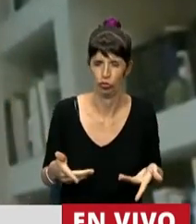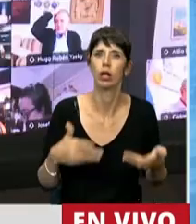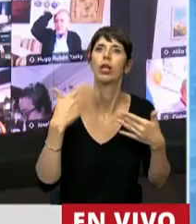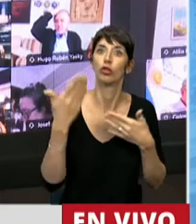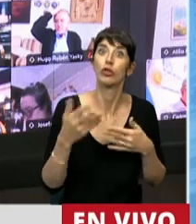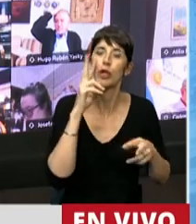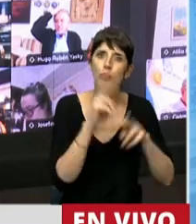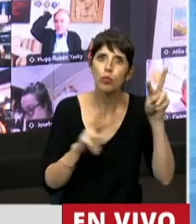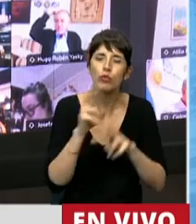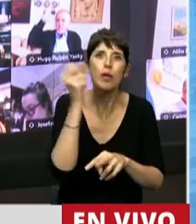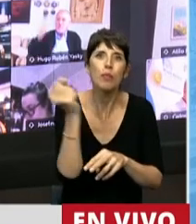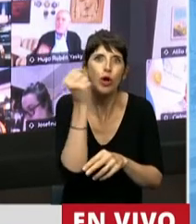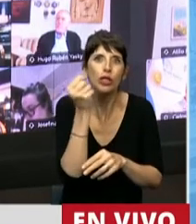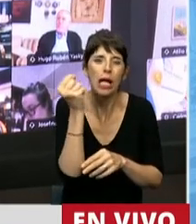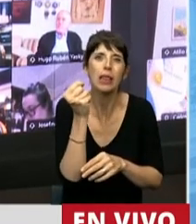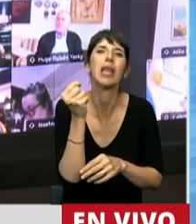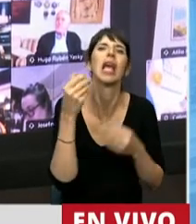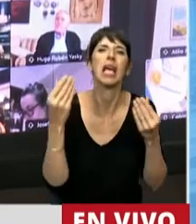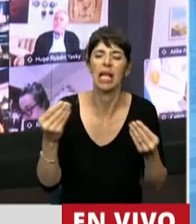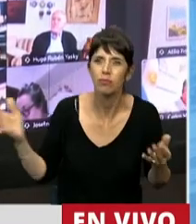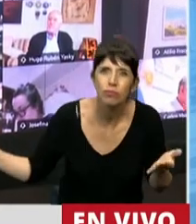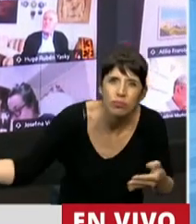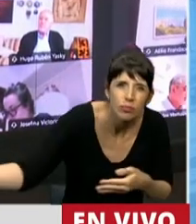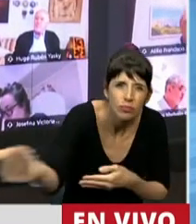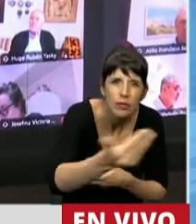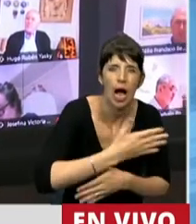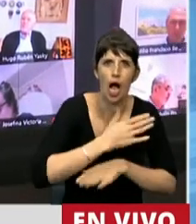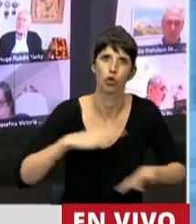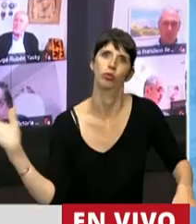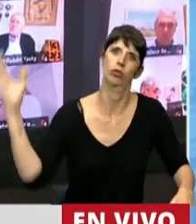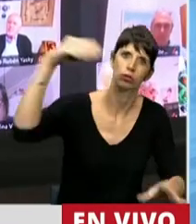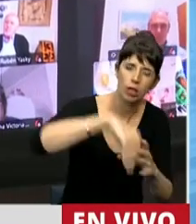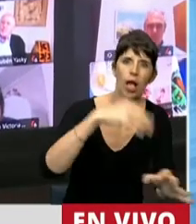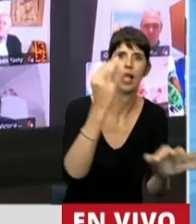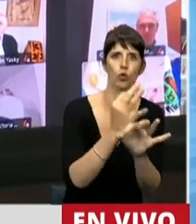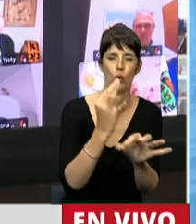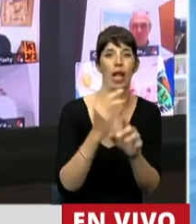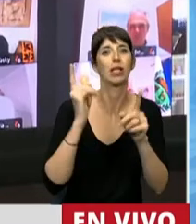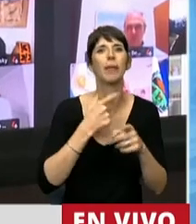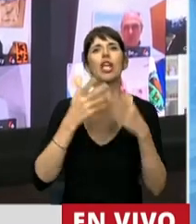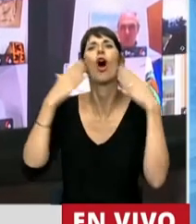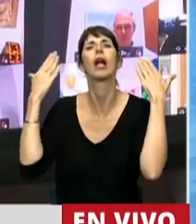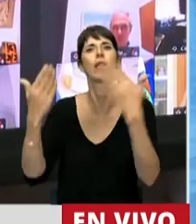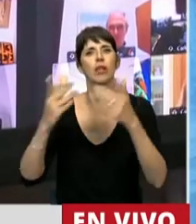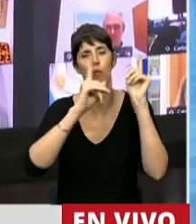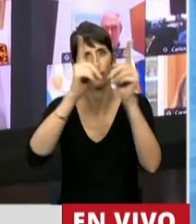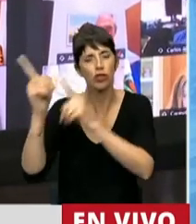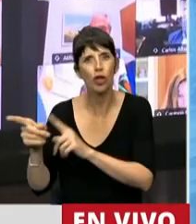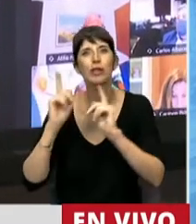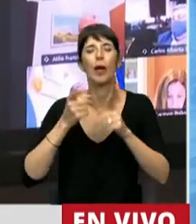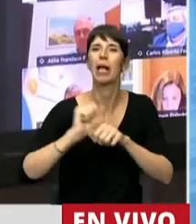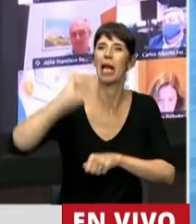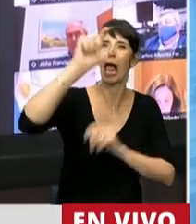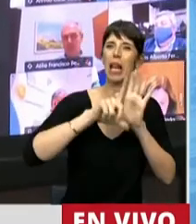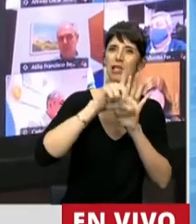la estrategia de la inserción escolar. Para cerrar, señor presidente, permítame agradecer a los docentes y a los licenciados en psicología